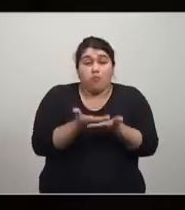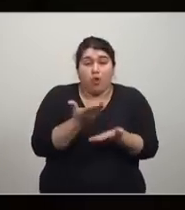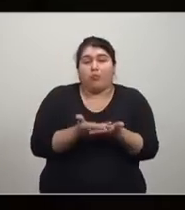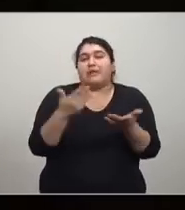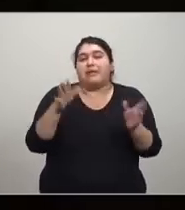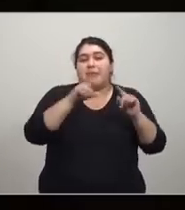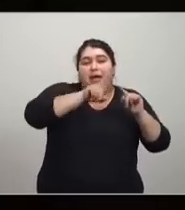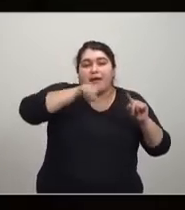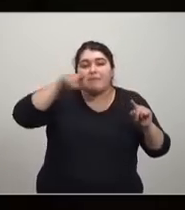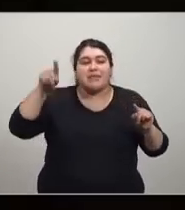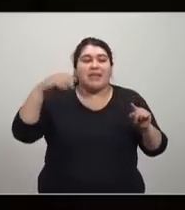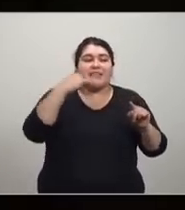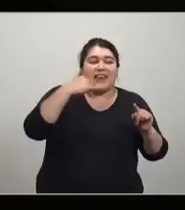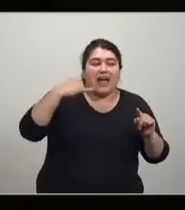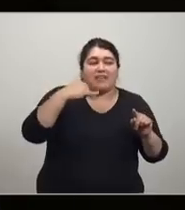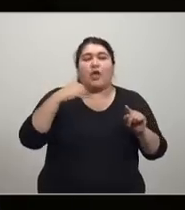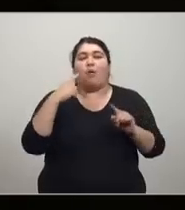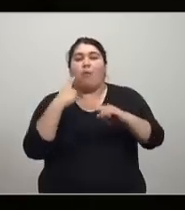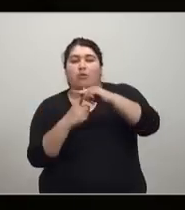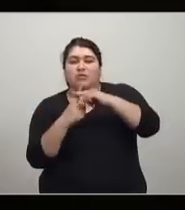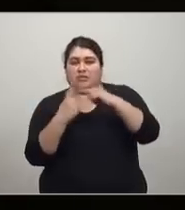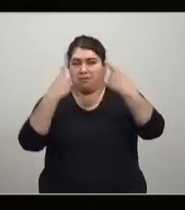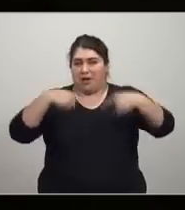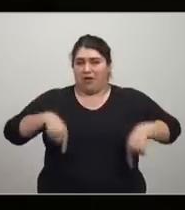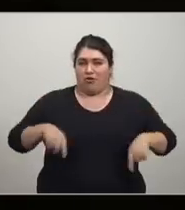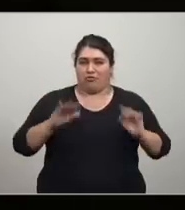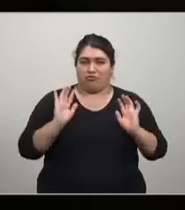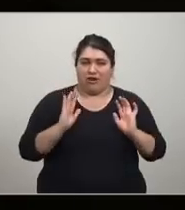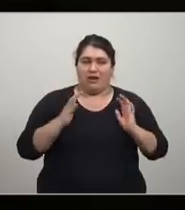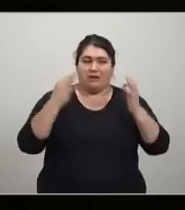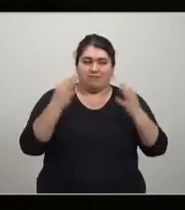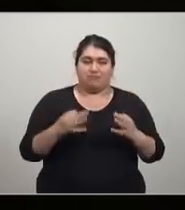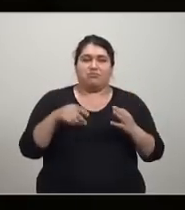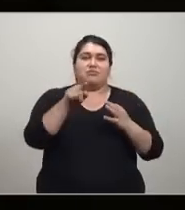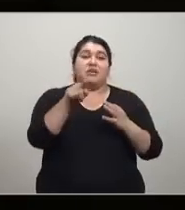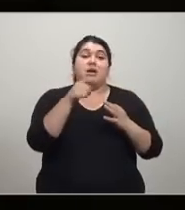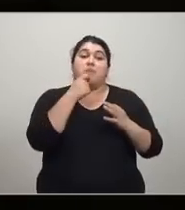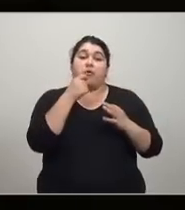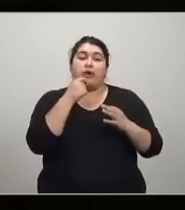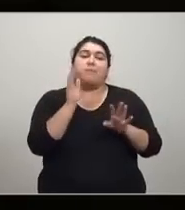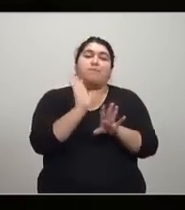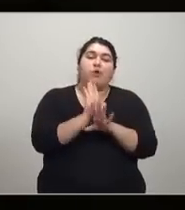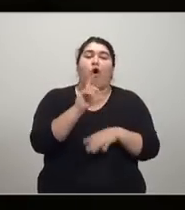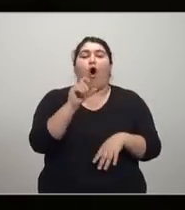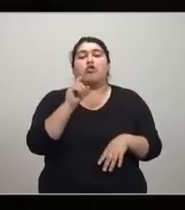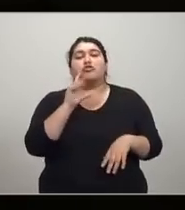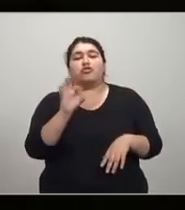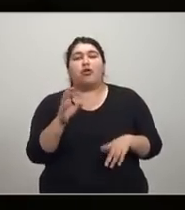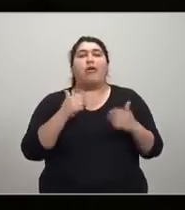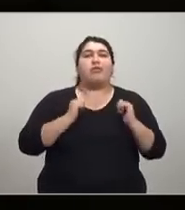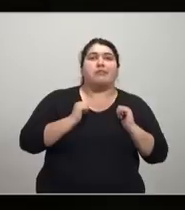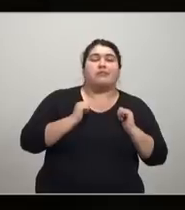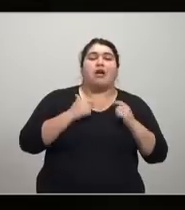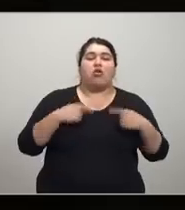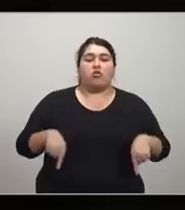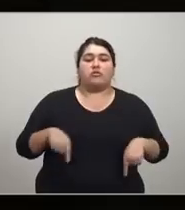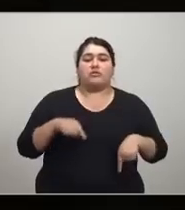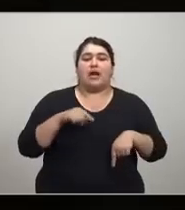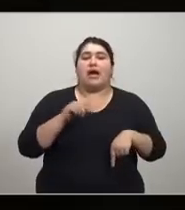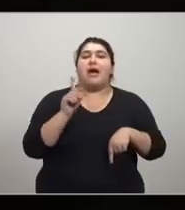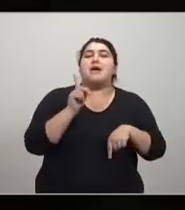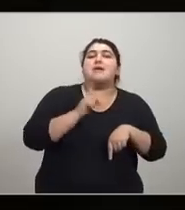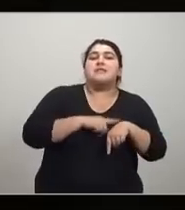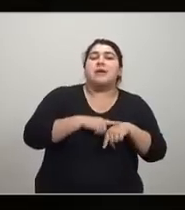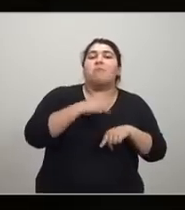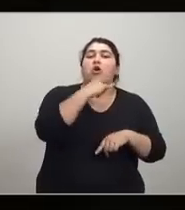negativa, eso se explica por el comportamiento. Si ustedes incluyen el ocio como bien, entonces, ¿cuándo tiene pendiente negativa?